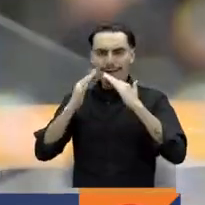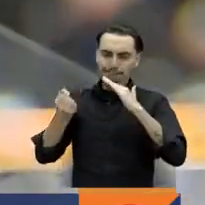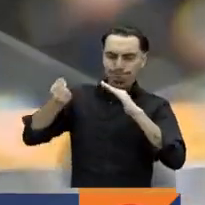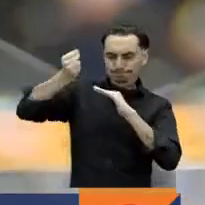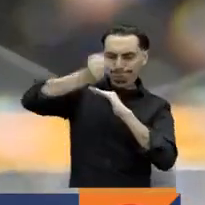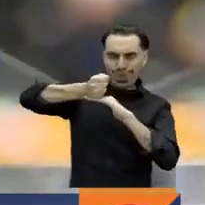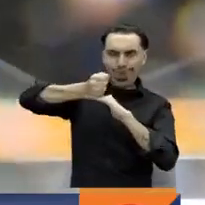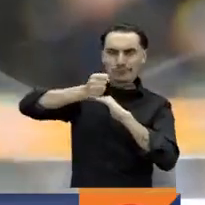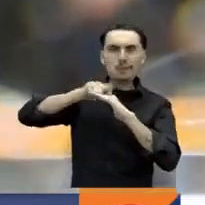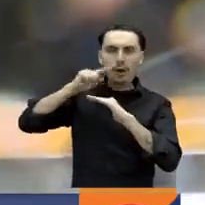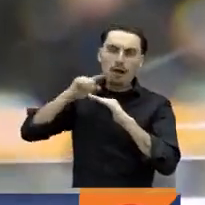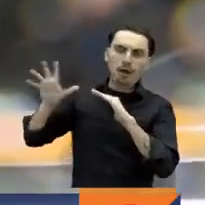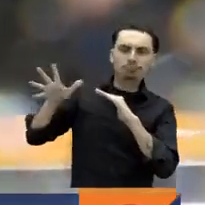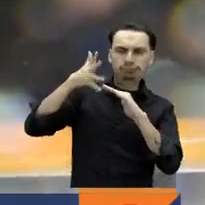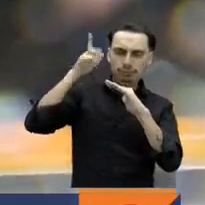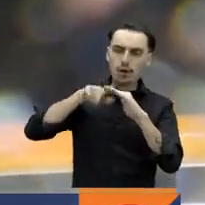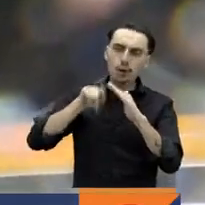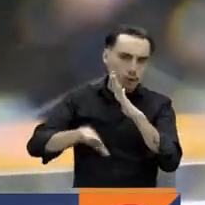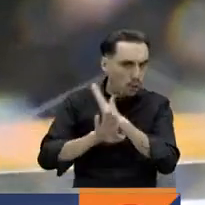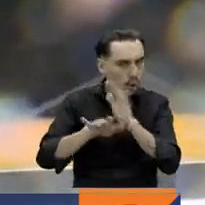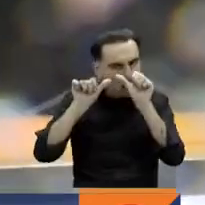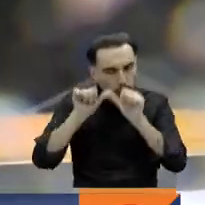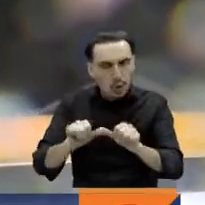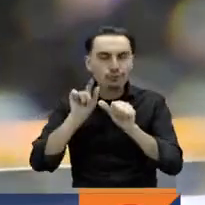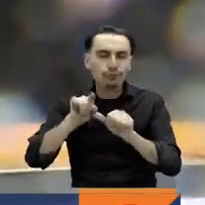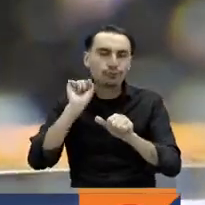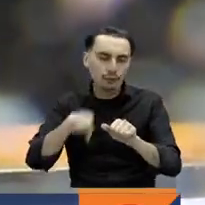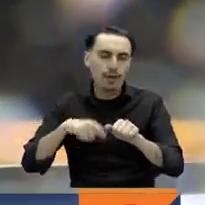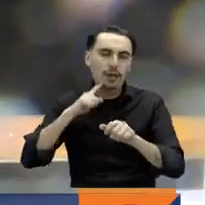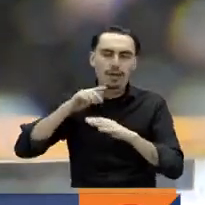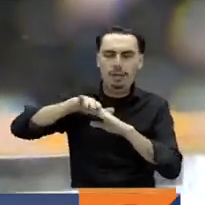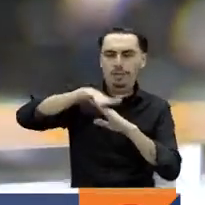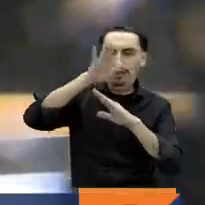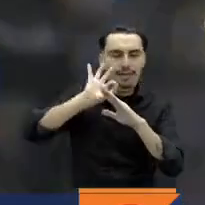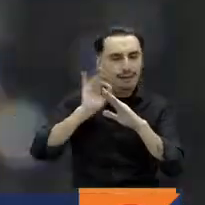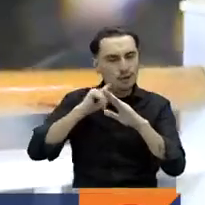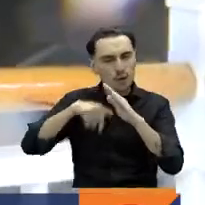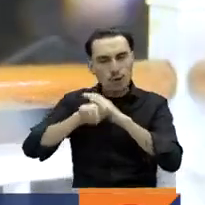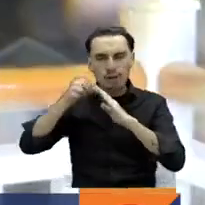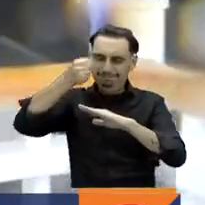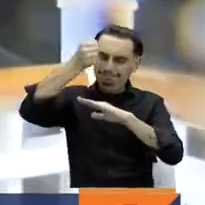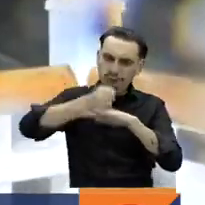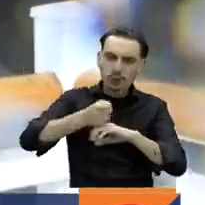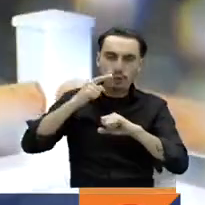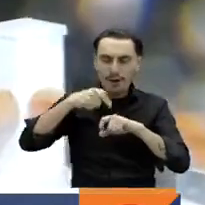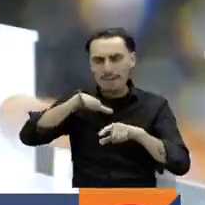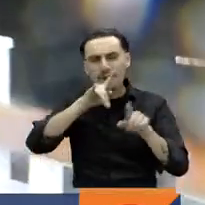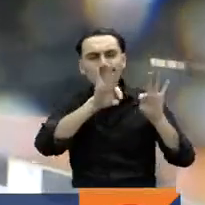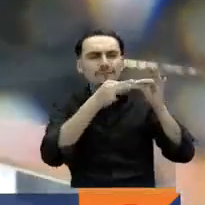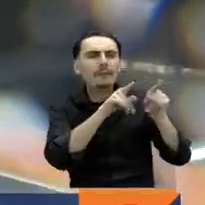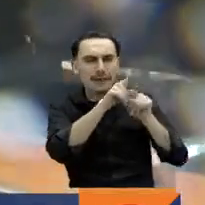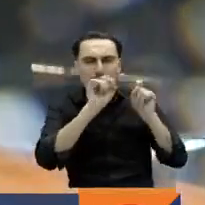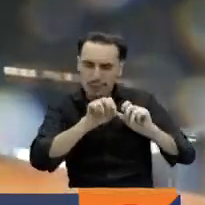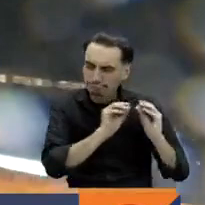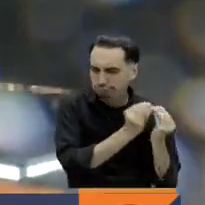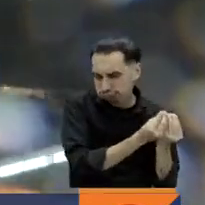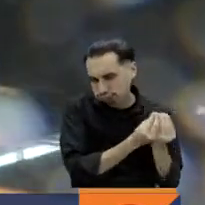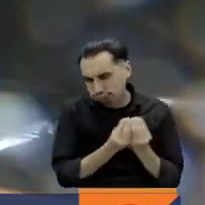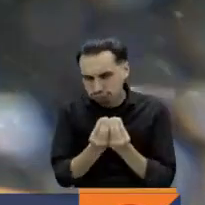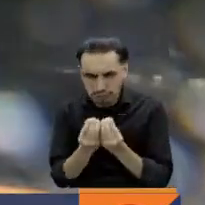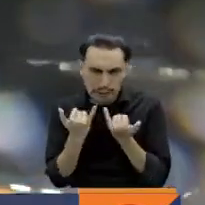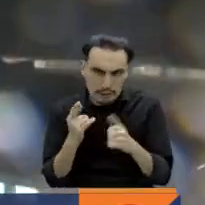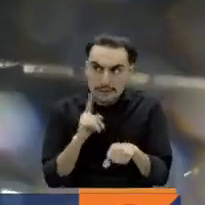del viento y que los techos permanezcan en su lugar para que puedan servir de resguardo a las cientos de familias que a esta hora